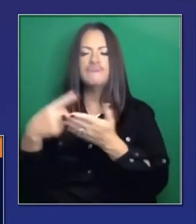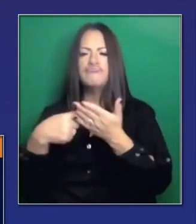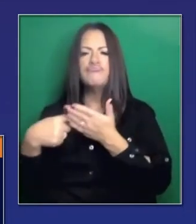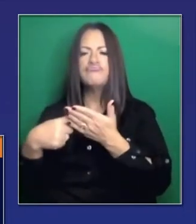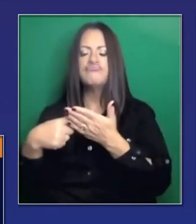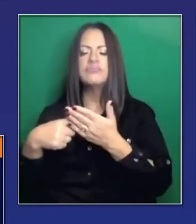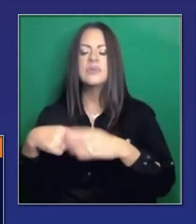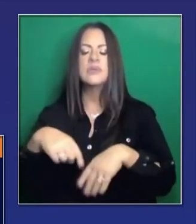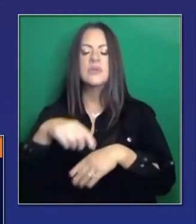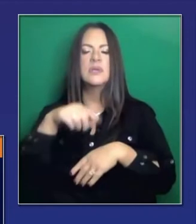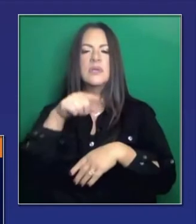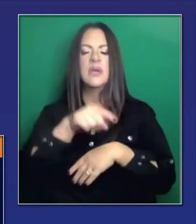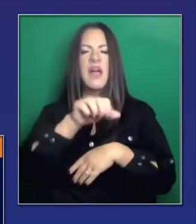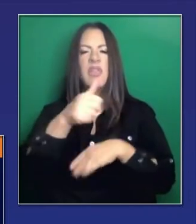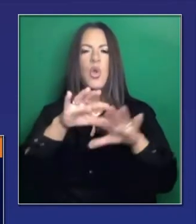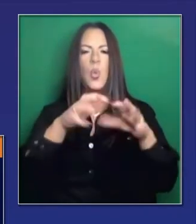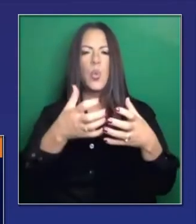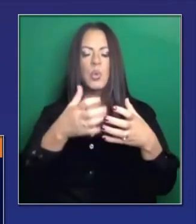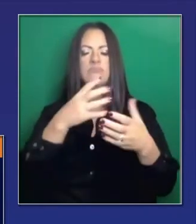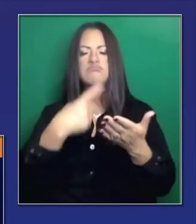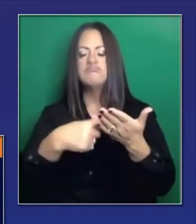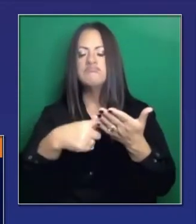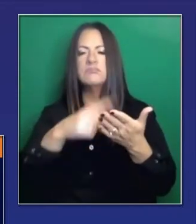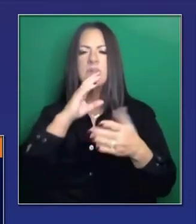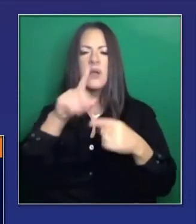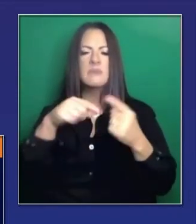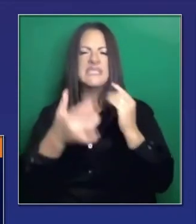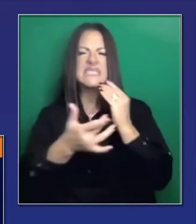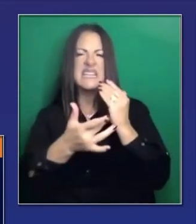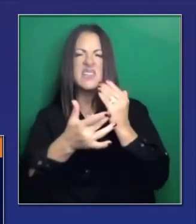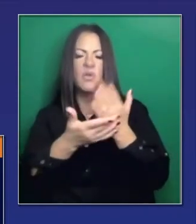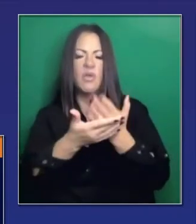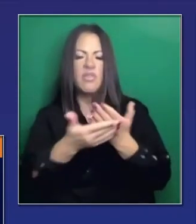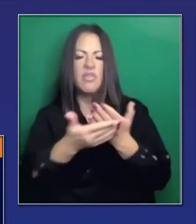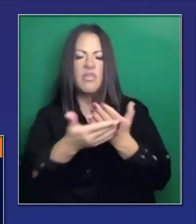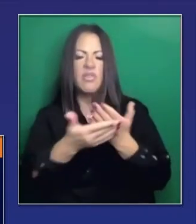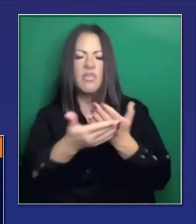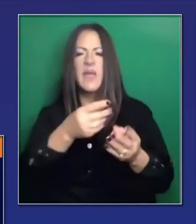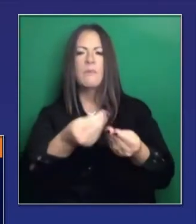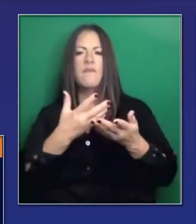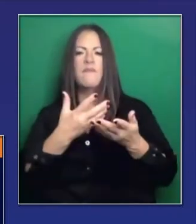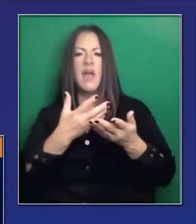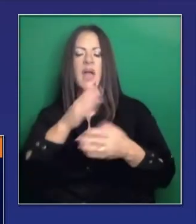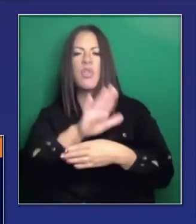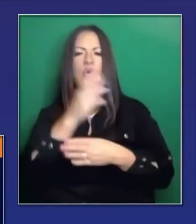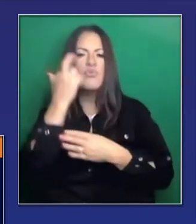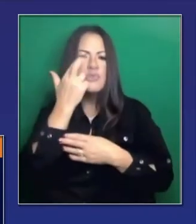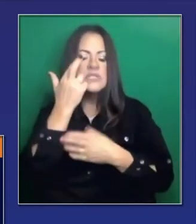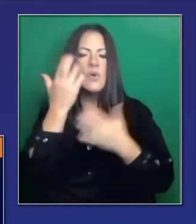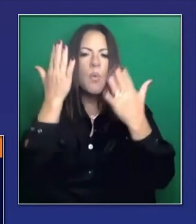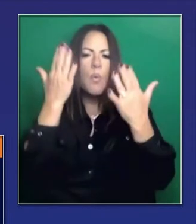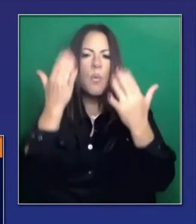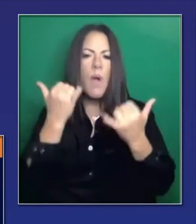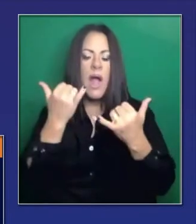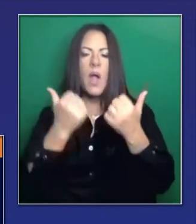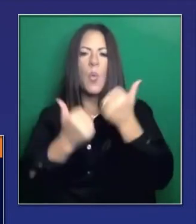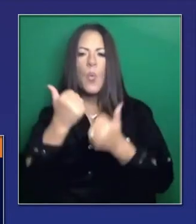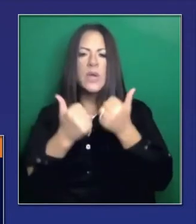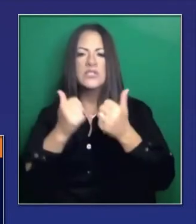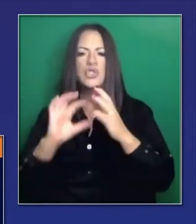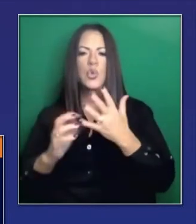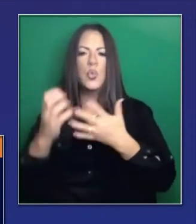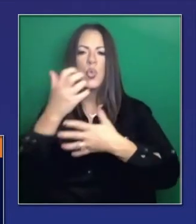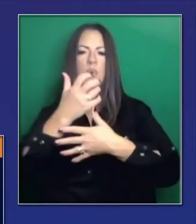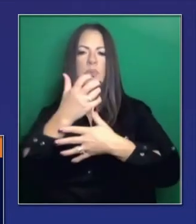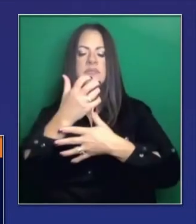16 individuos que son tecnócratas. Son los expertos y ellos proporcionan su raciocinio. Y